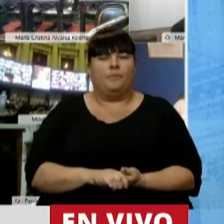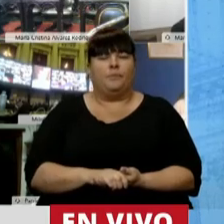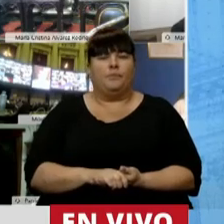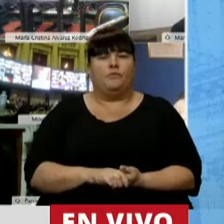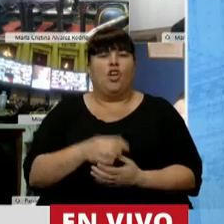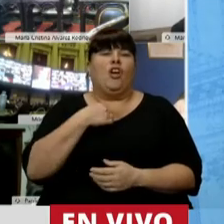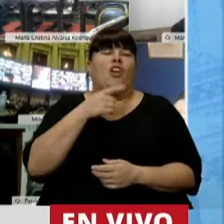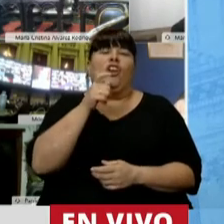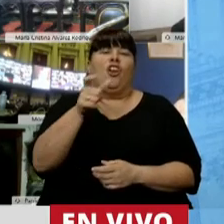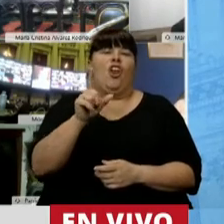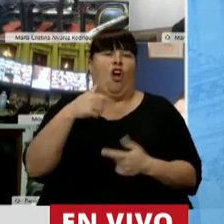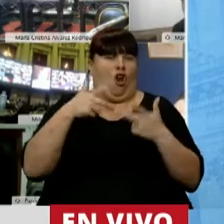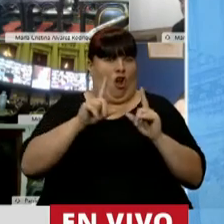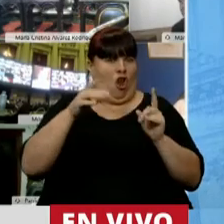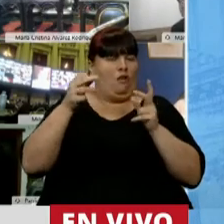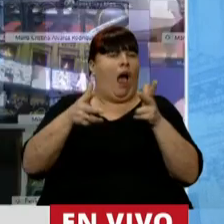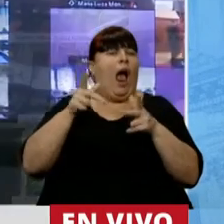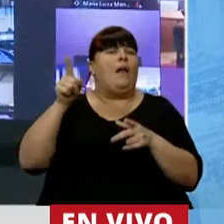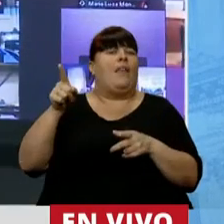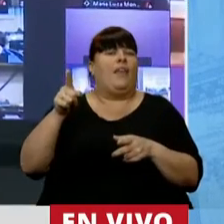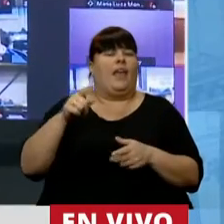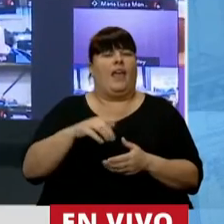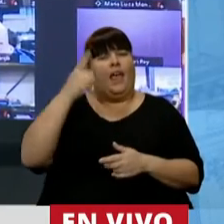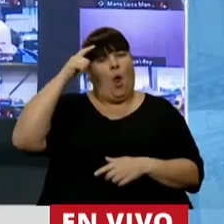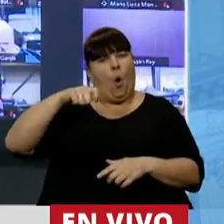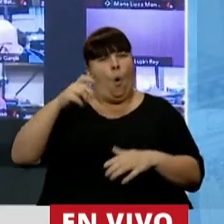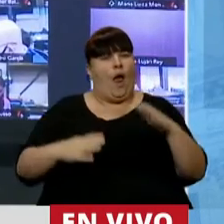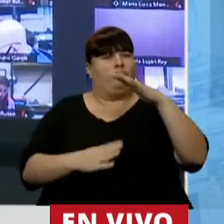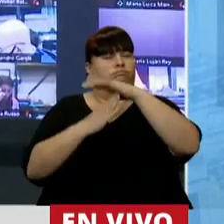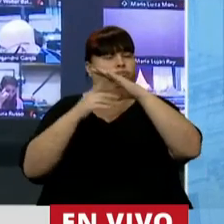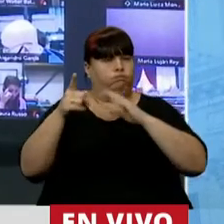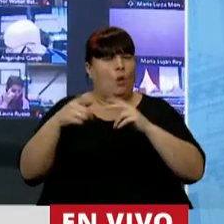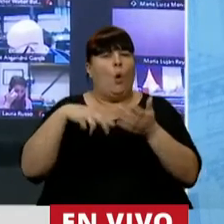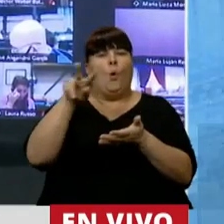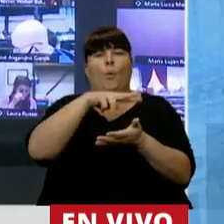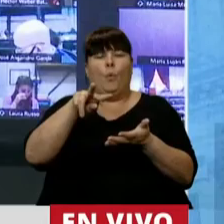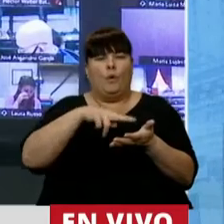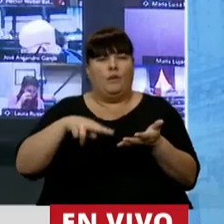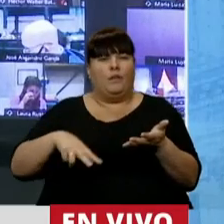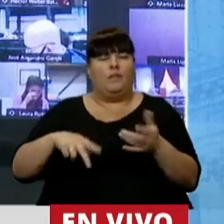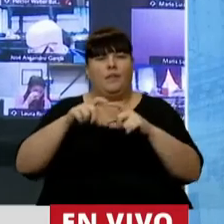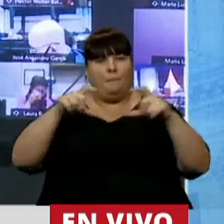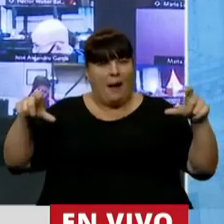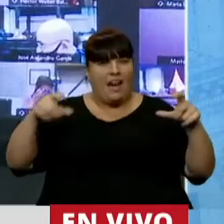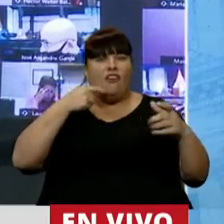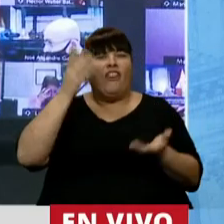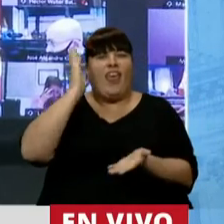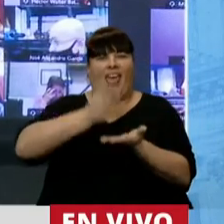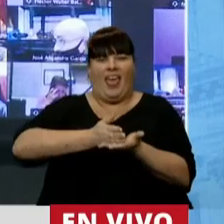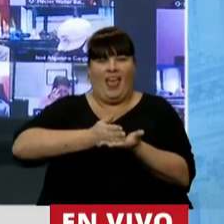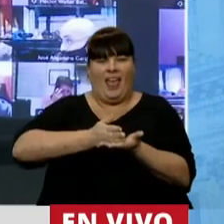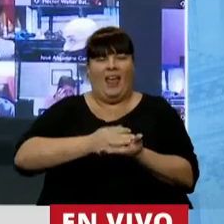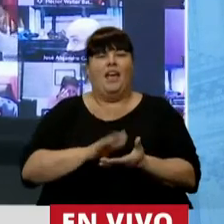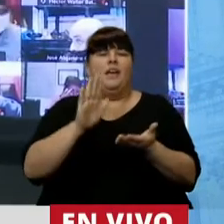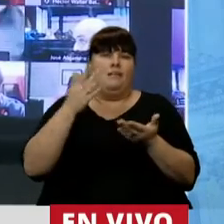Para no decirlo con palabras mías, sino con palabras de la Corte Suprema, voy a leer un párrafo de una sentencia